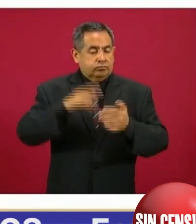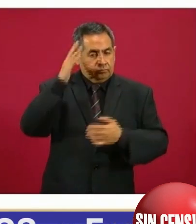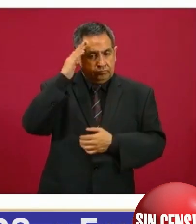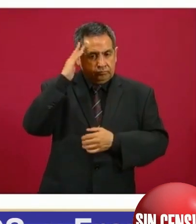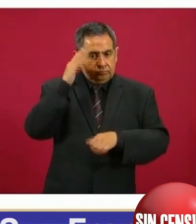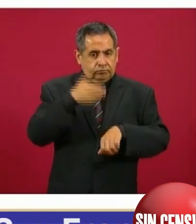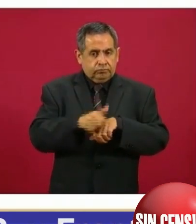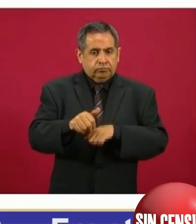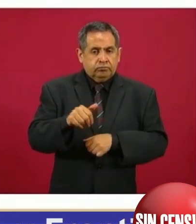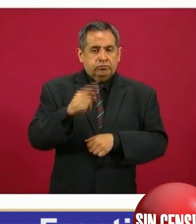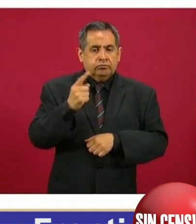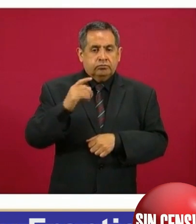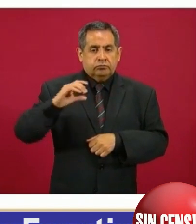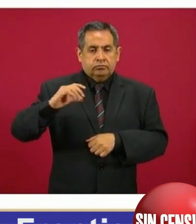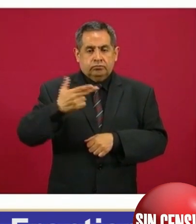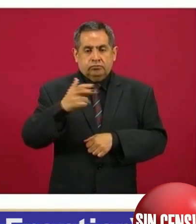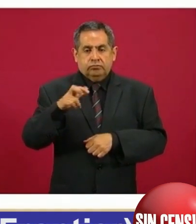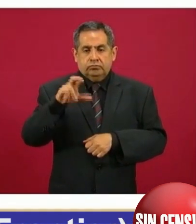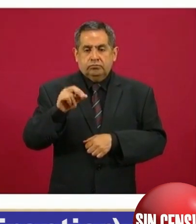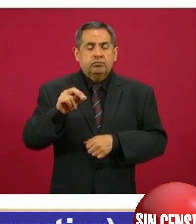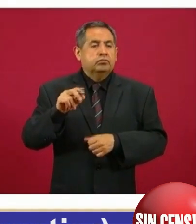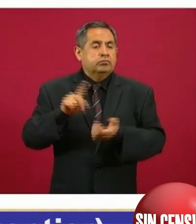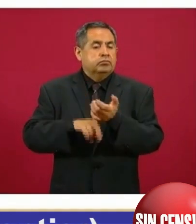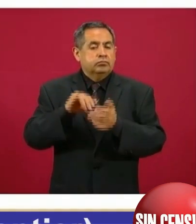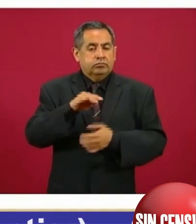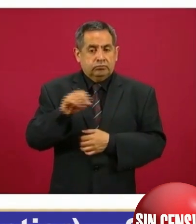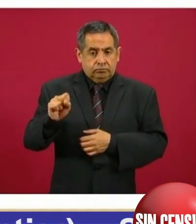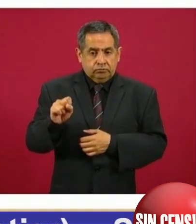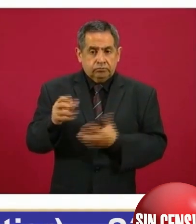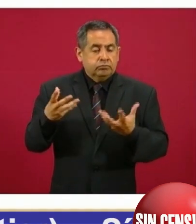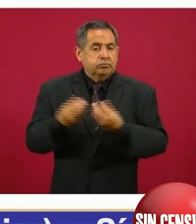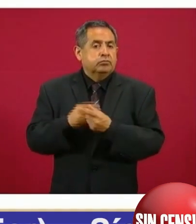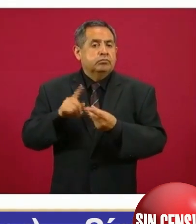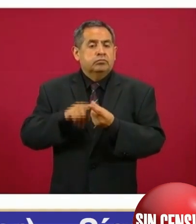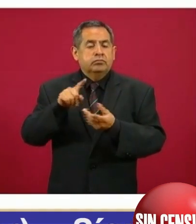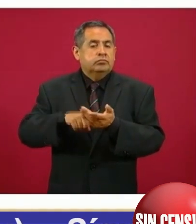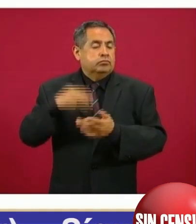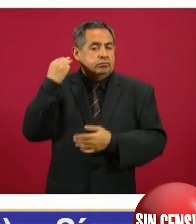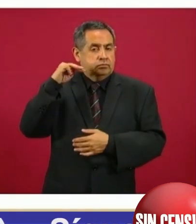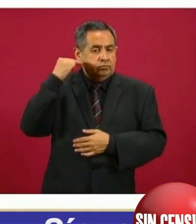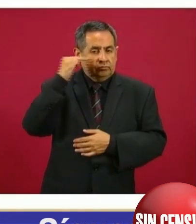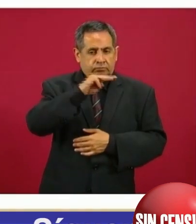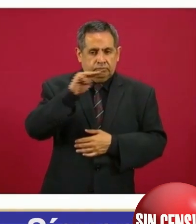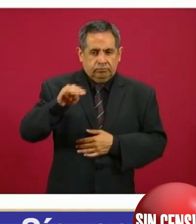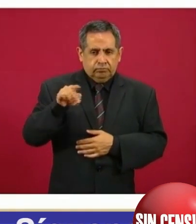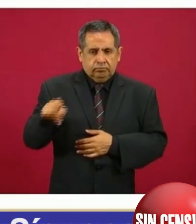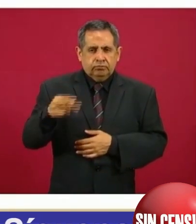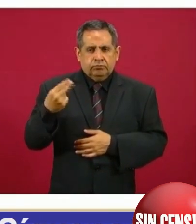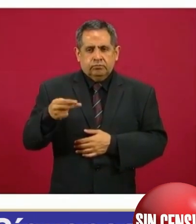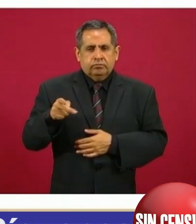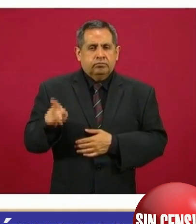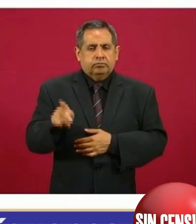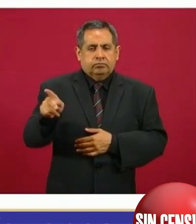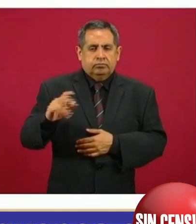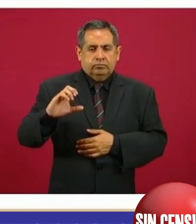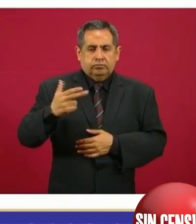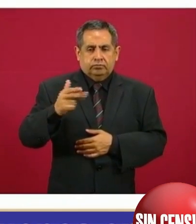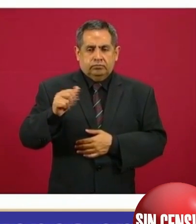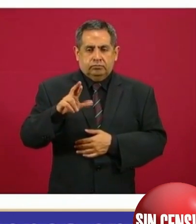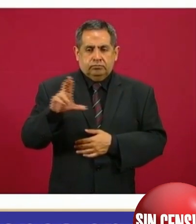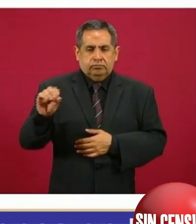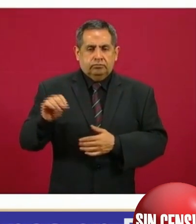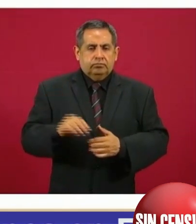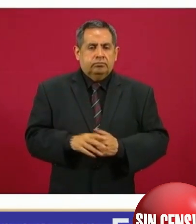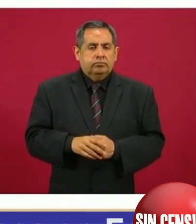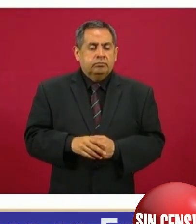1, del Charo, Instituto Mexicano del Seguro Social, en el Estado de Michoacán, en el municipio de Charo.